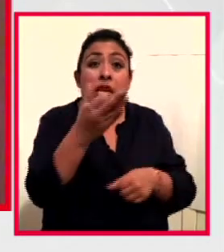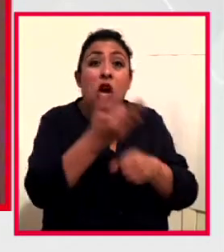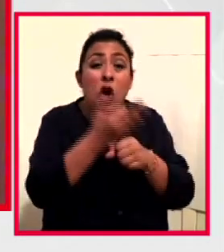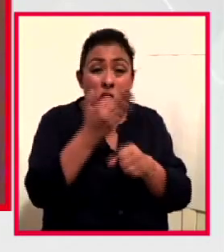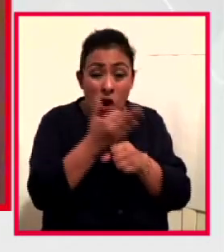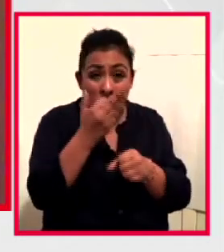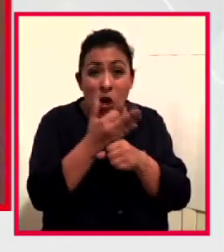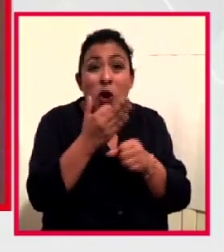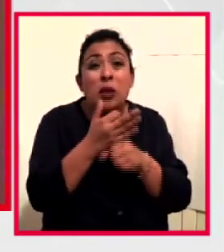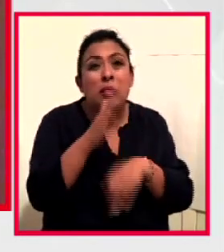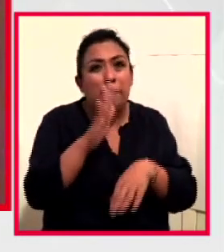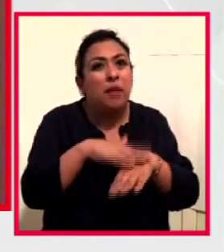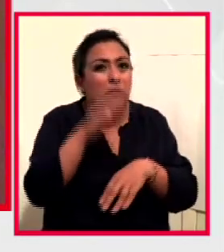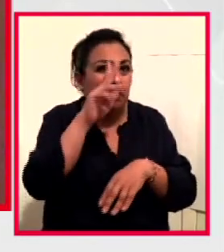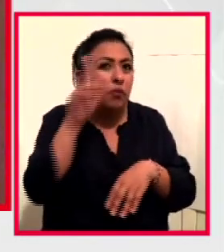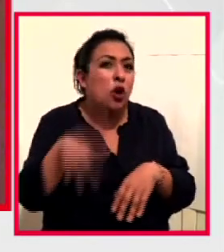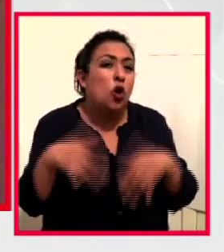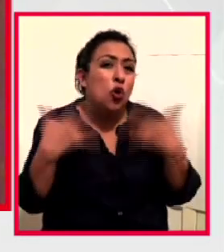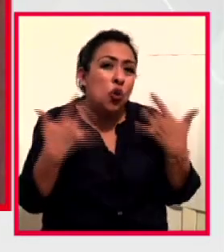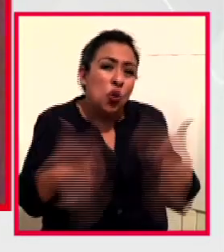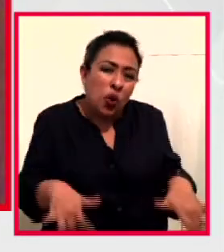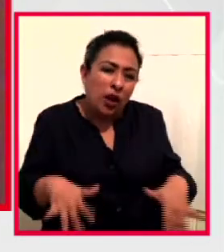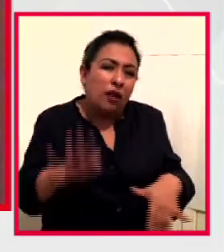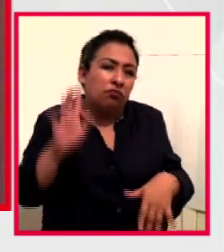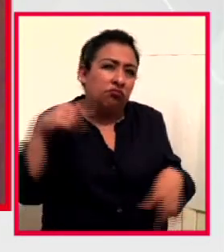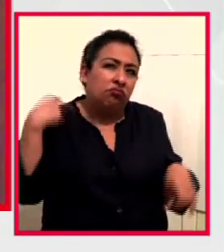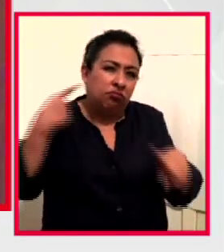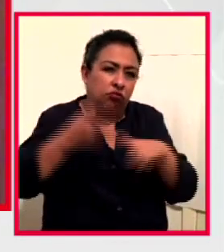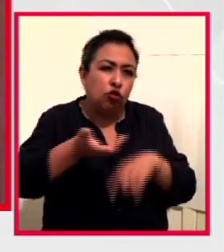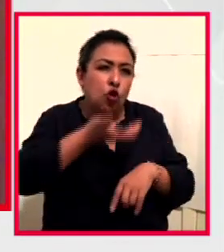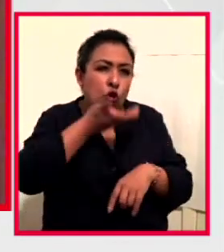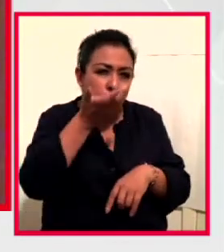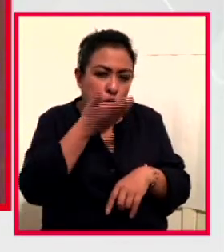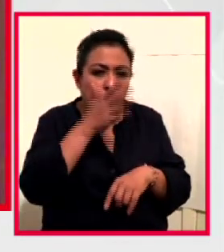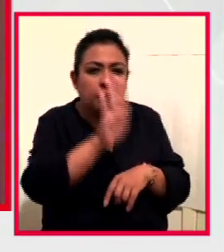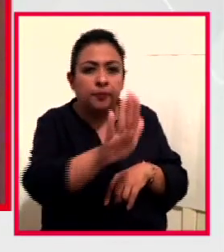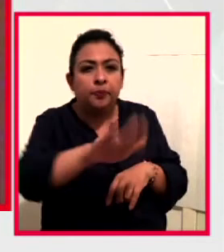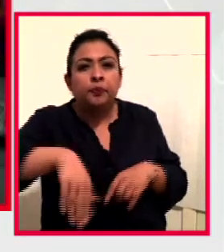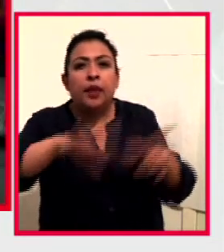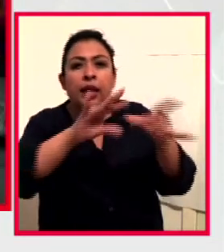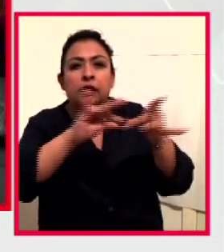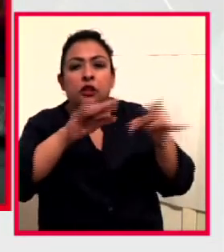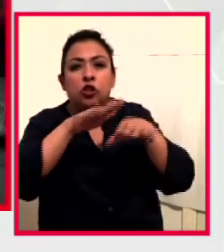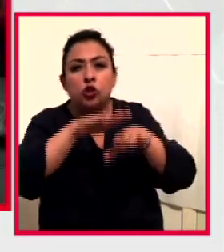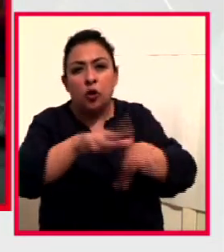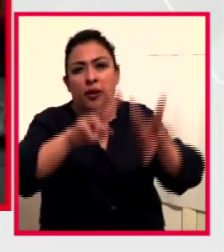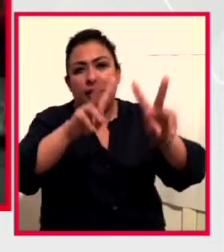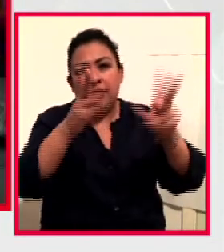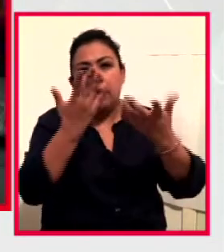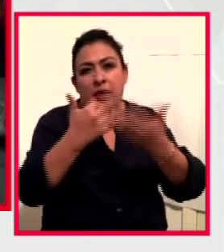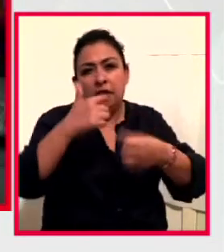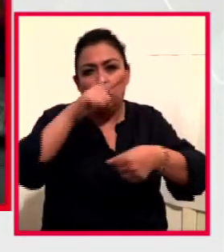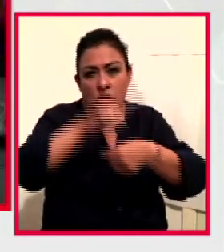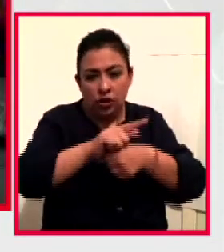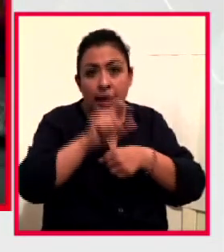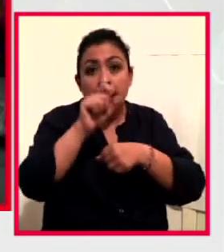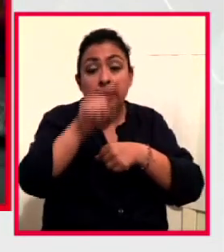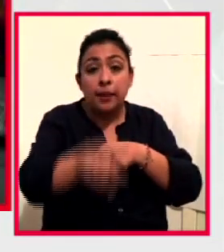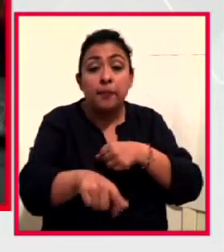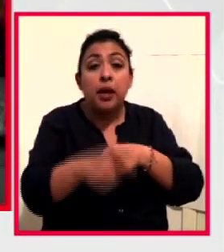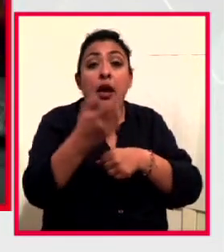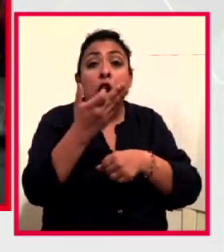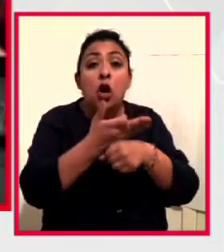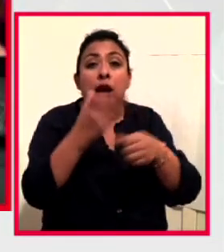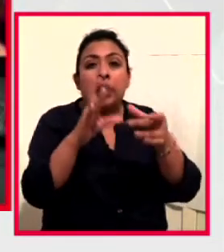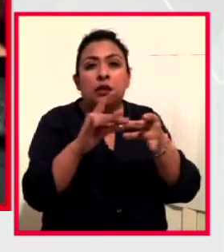más dolorosas de lo que normalmente son. Hablabas de las cuestiones sociales, también vamos a entrar aquí al